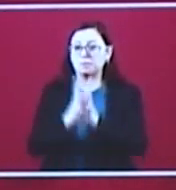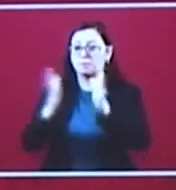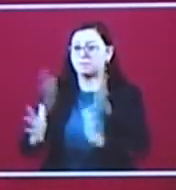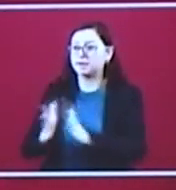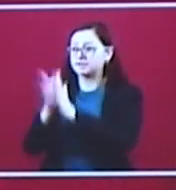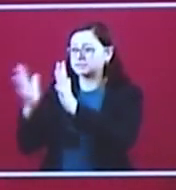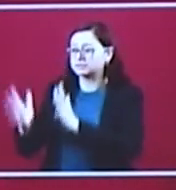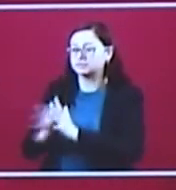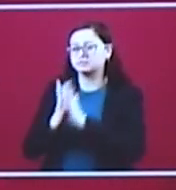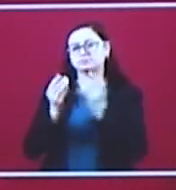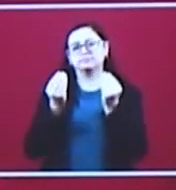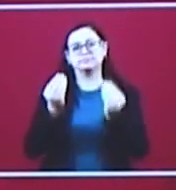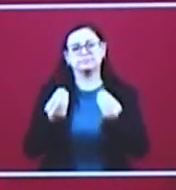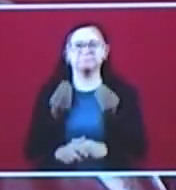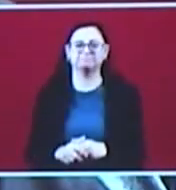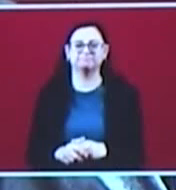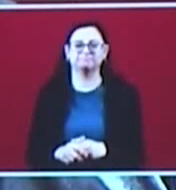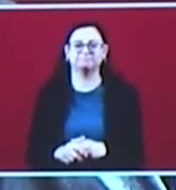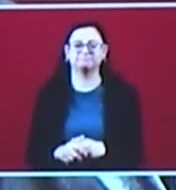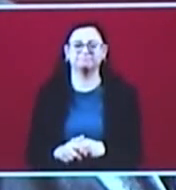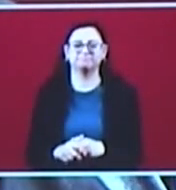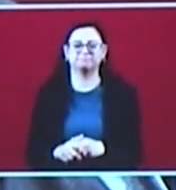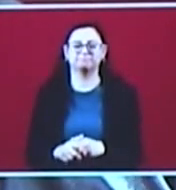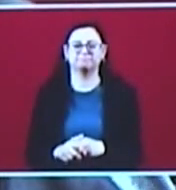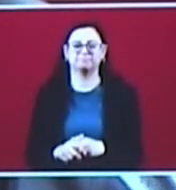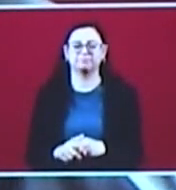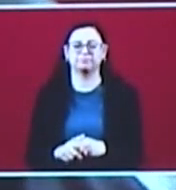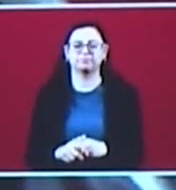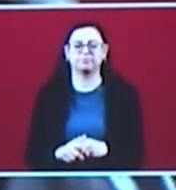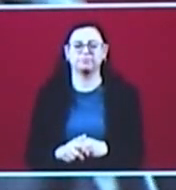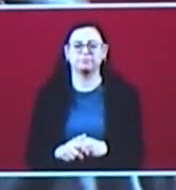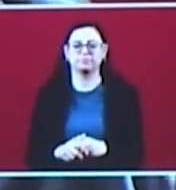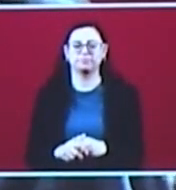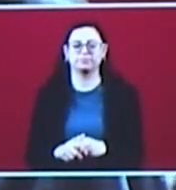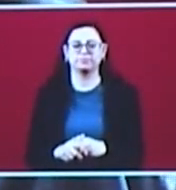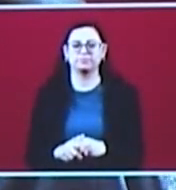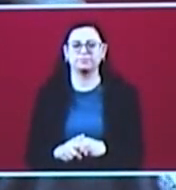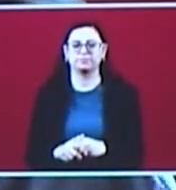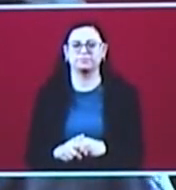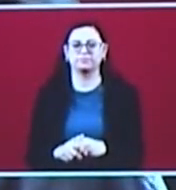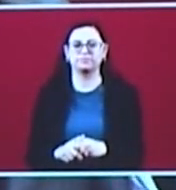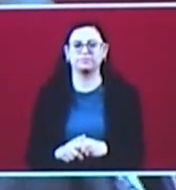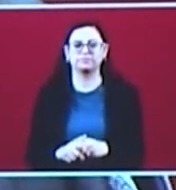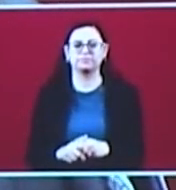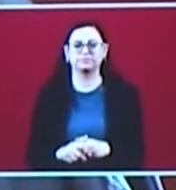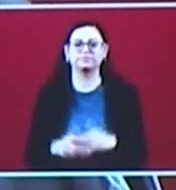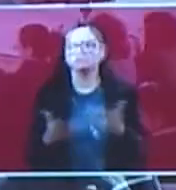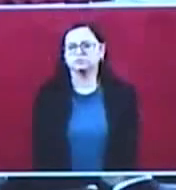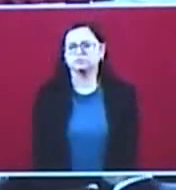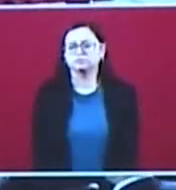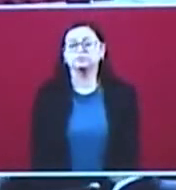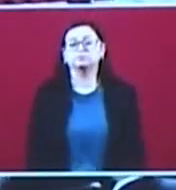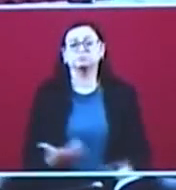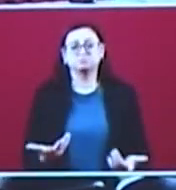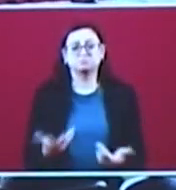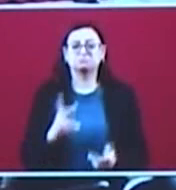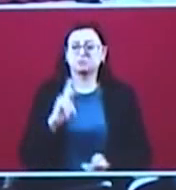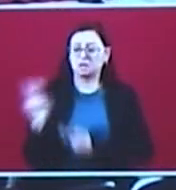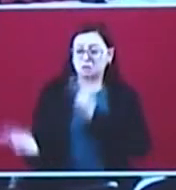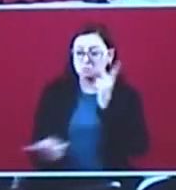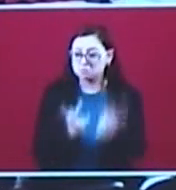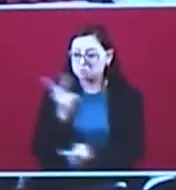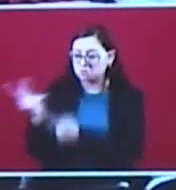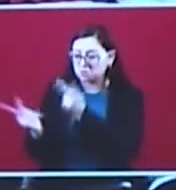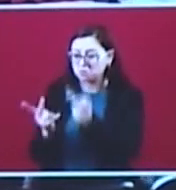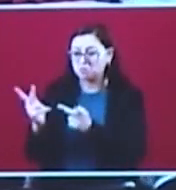clarísimo. El fin de semana se realizó una consulta pública, una más. La primera en la que el